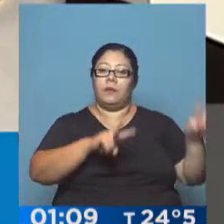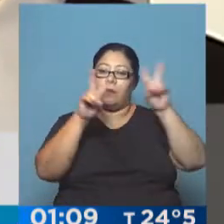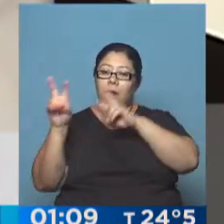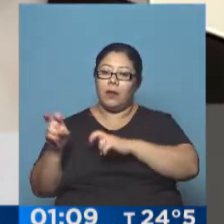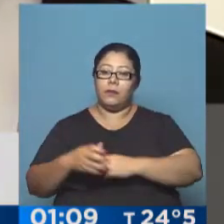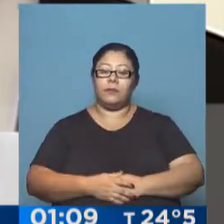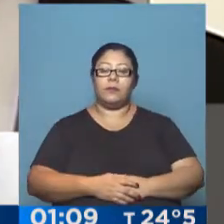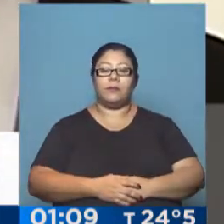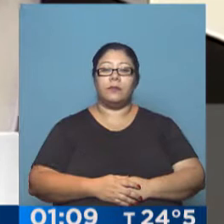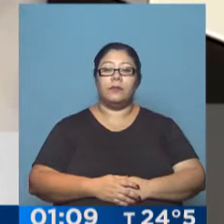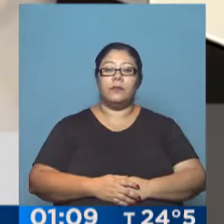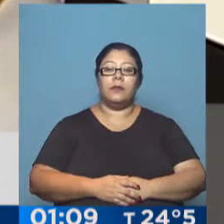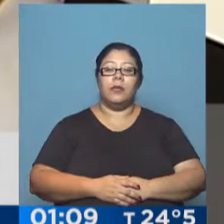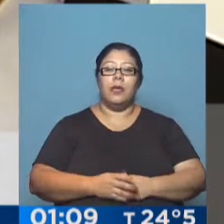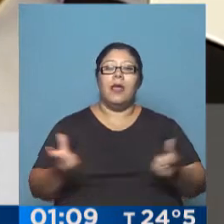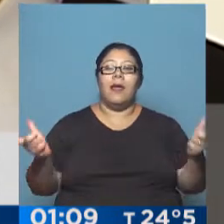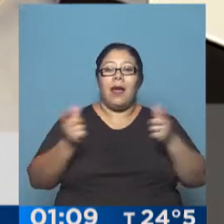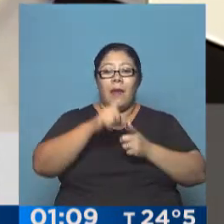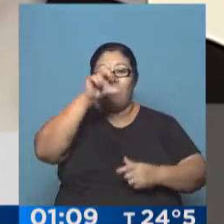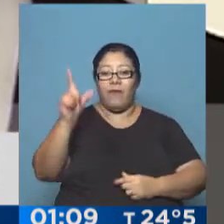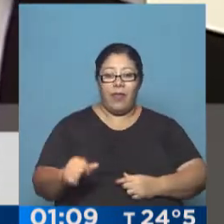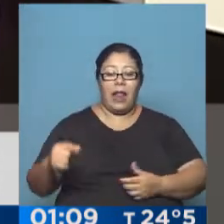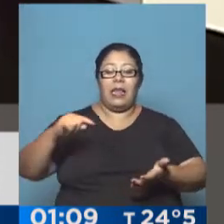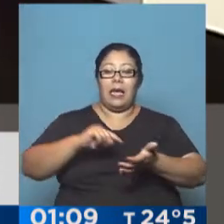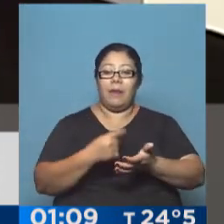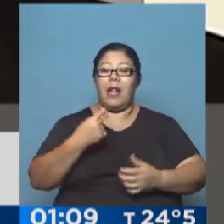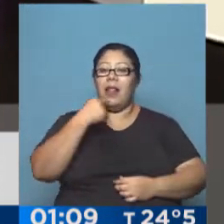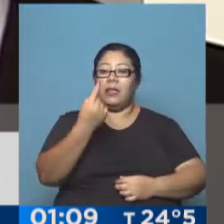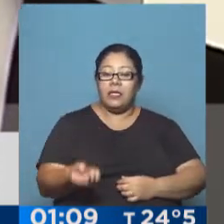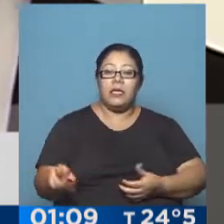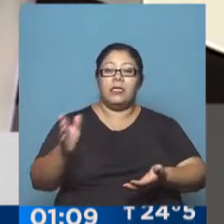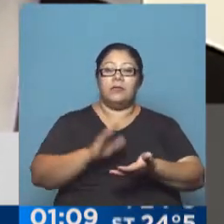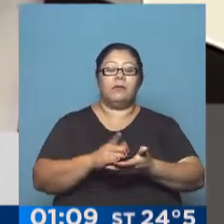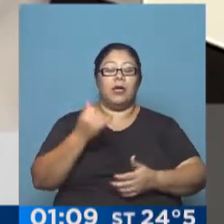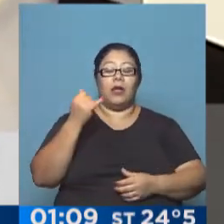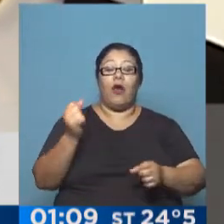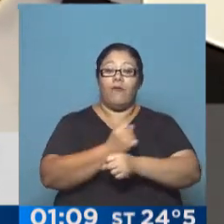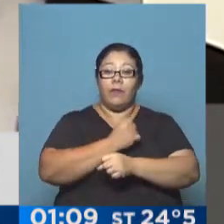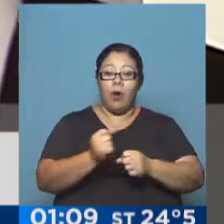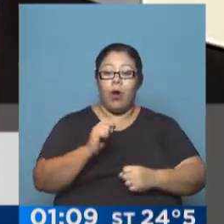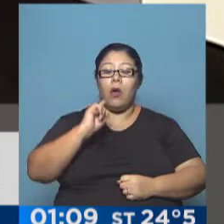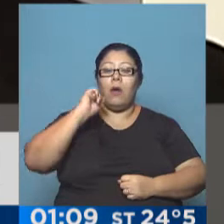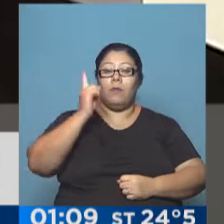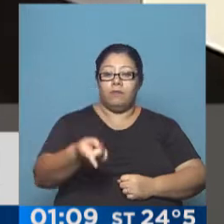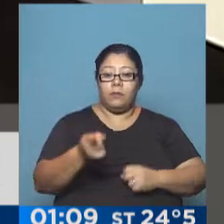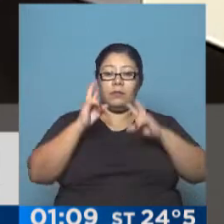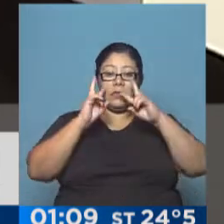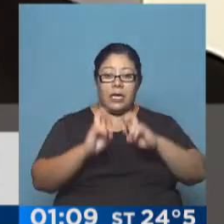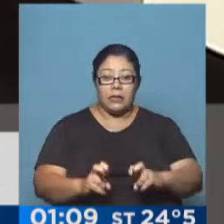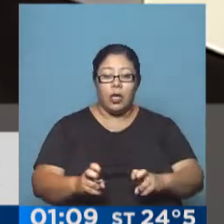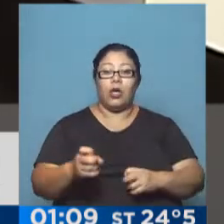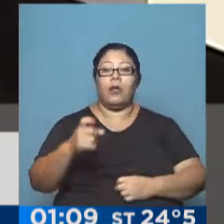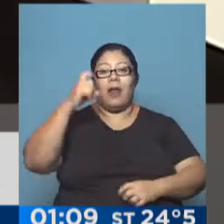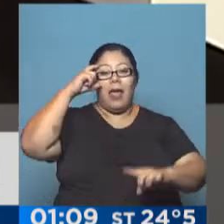La Cámara Federal Portenia confirmó el procesamiento por el delito de administración fraudulenta del ex titular del PAMI, Luciano Di